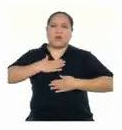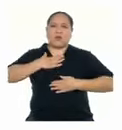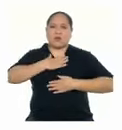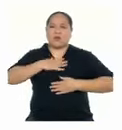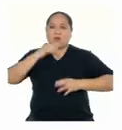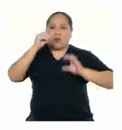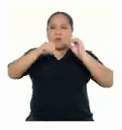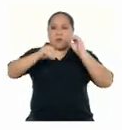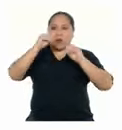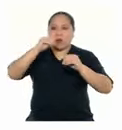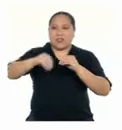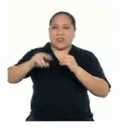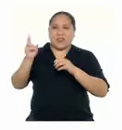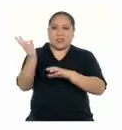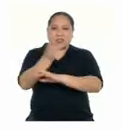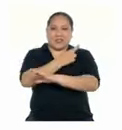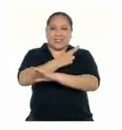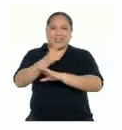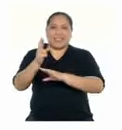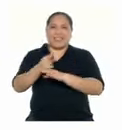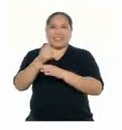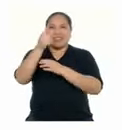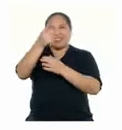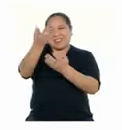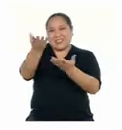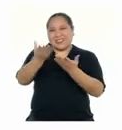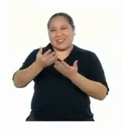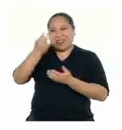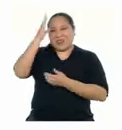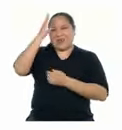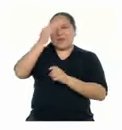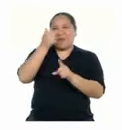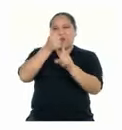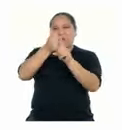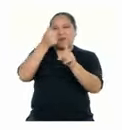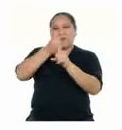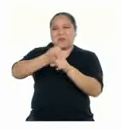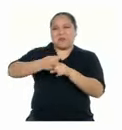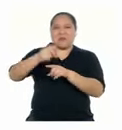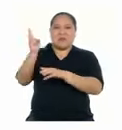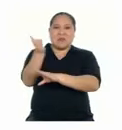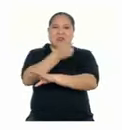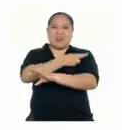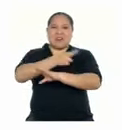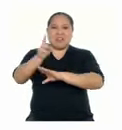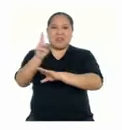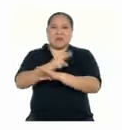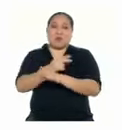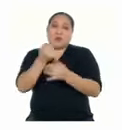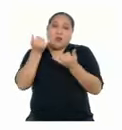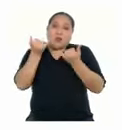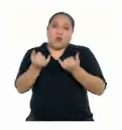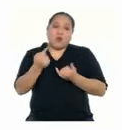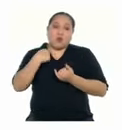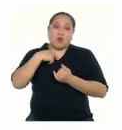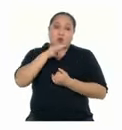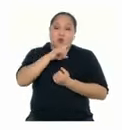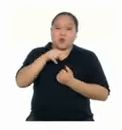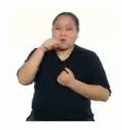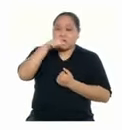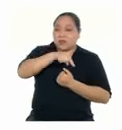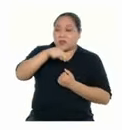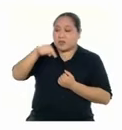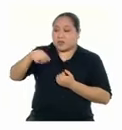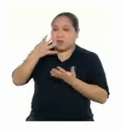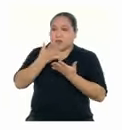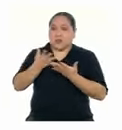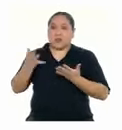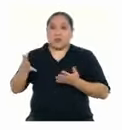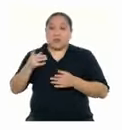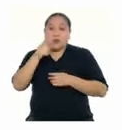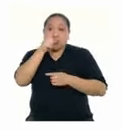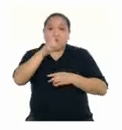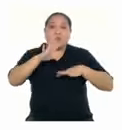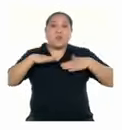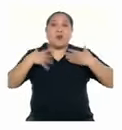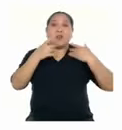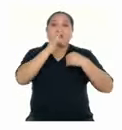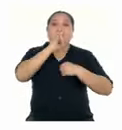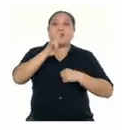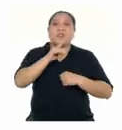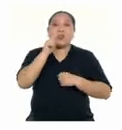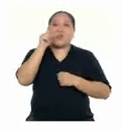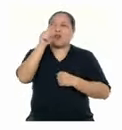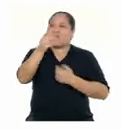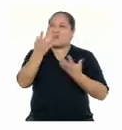para crear ritmos Ahora te invito a crear tu propio ritmo En esta ocasión utilicé estos elementos Pero tú puedes